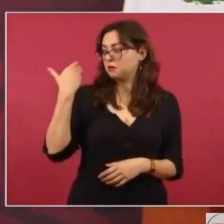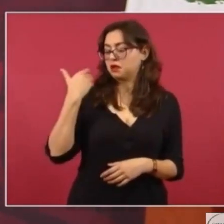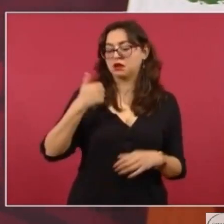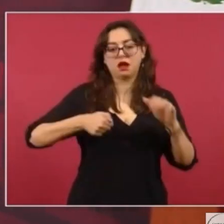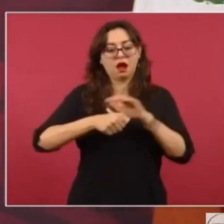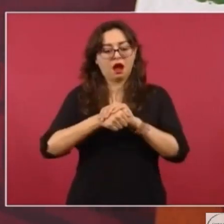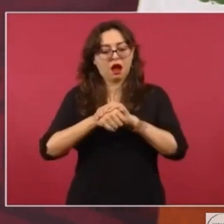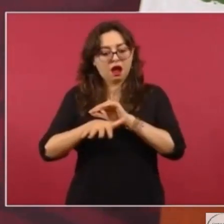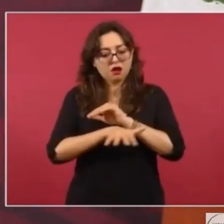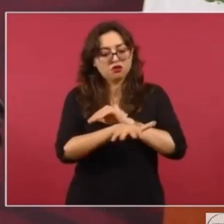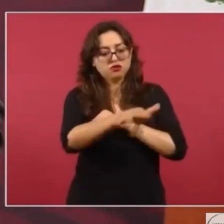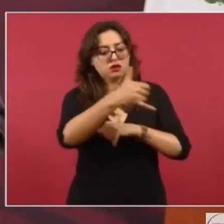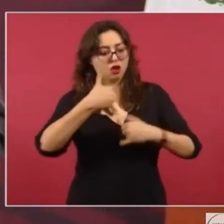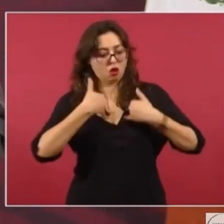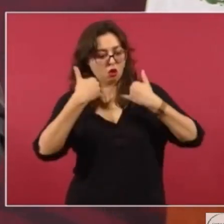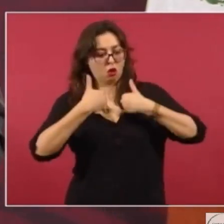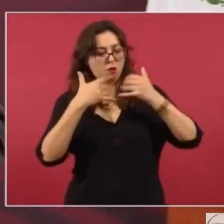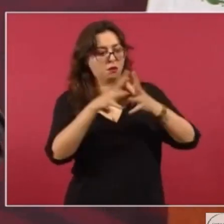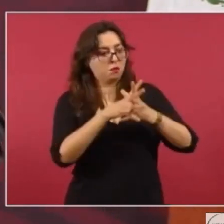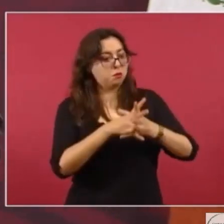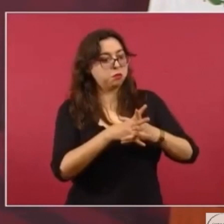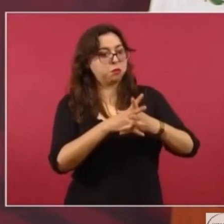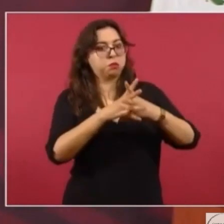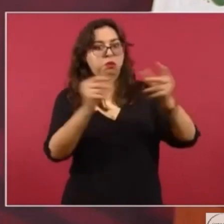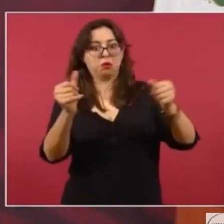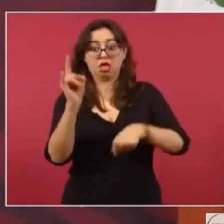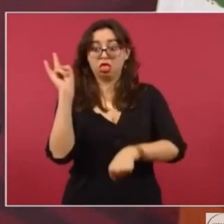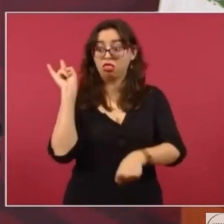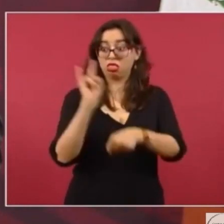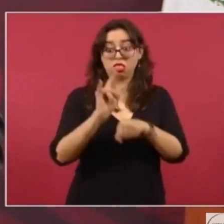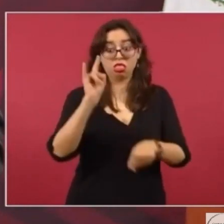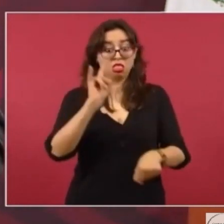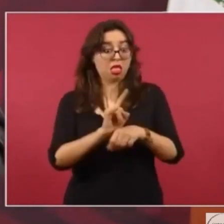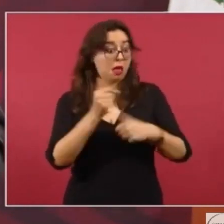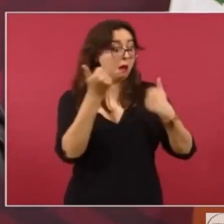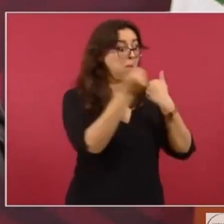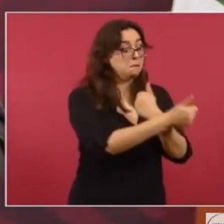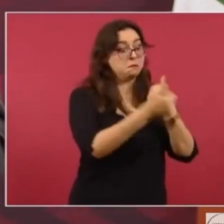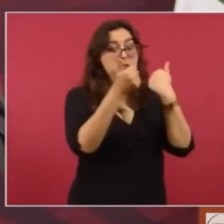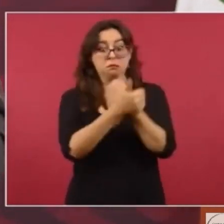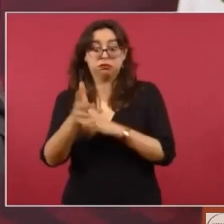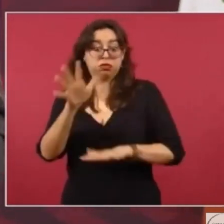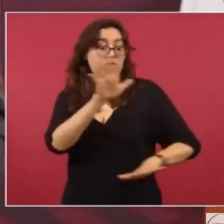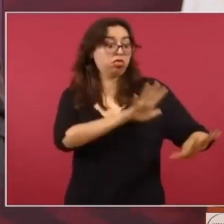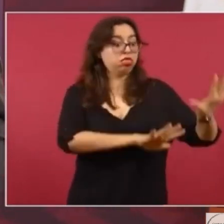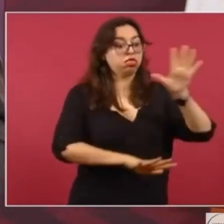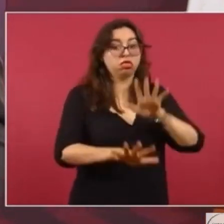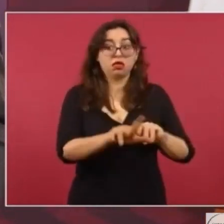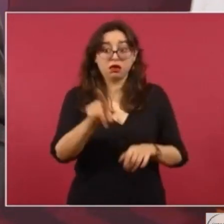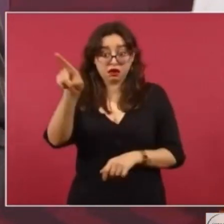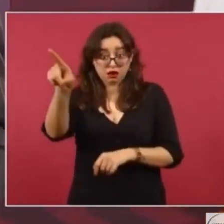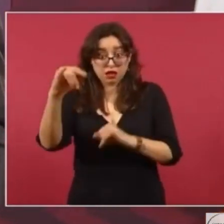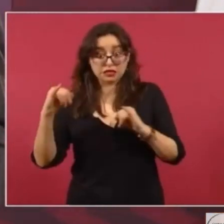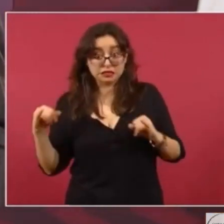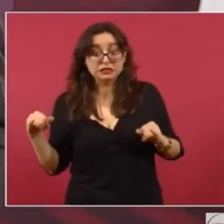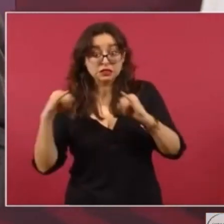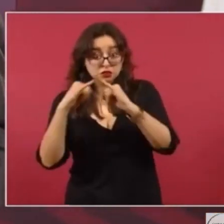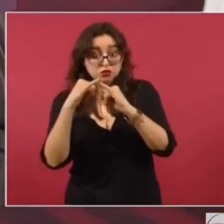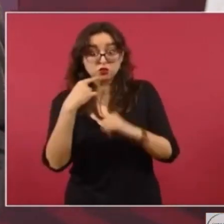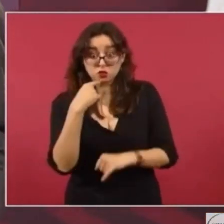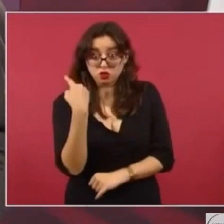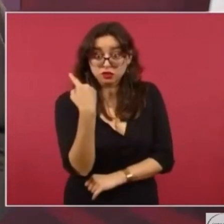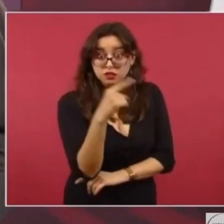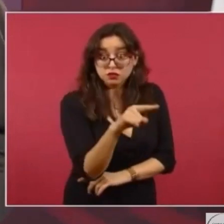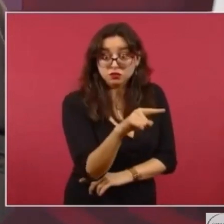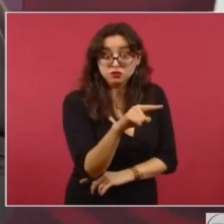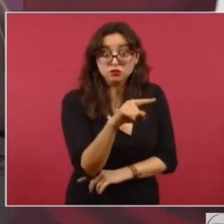¿Se manifestaron cuando por la privatización de la seguridad social